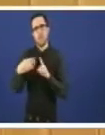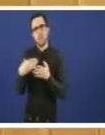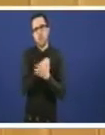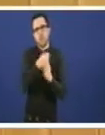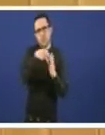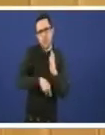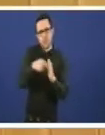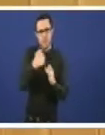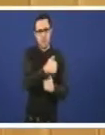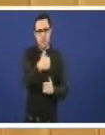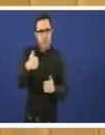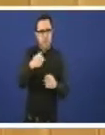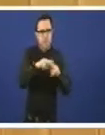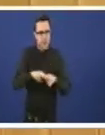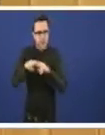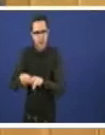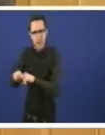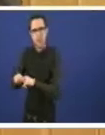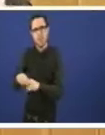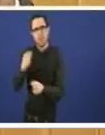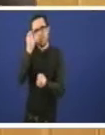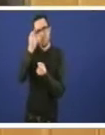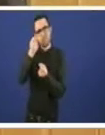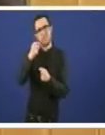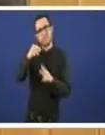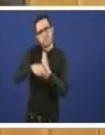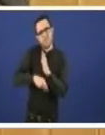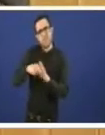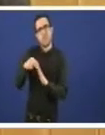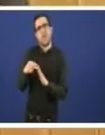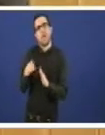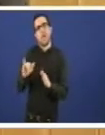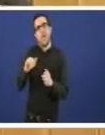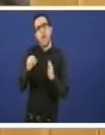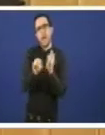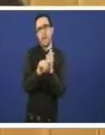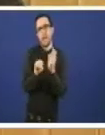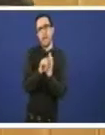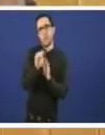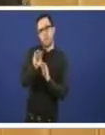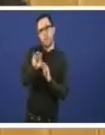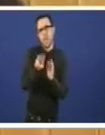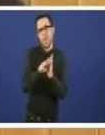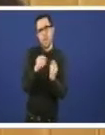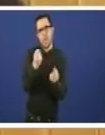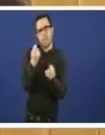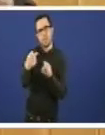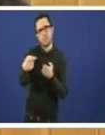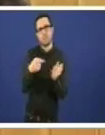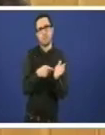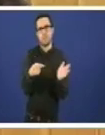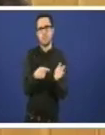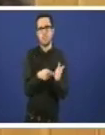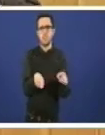que exixen que son moi rigurosas sen falar nada máis que a directiva europea o artigo 13 exixe clarísimamente a non